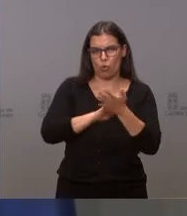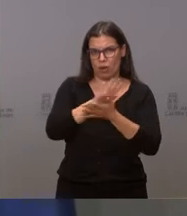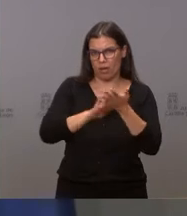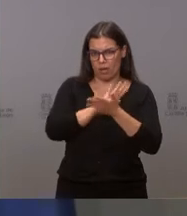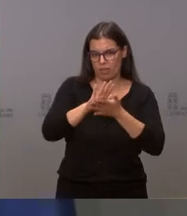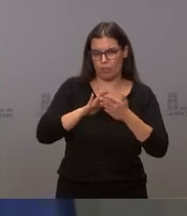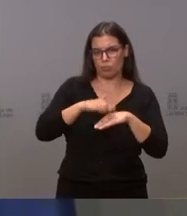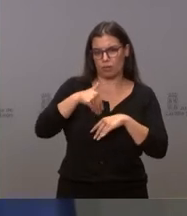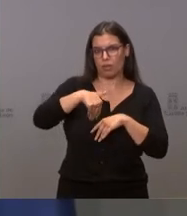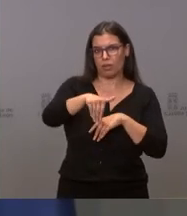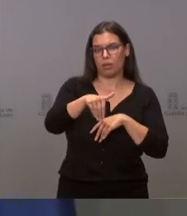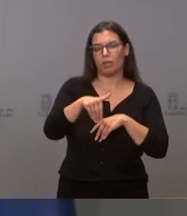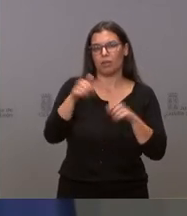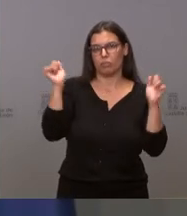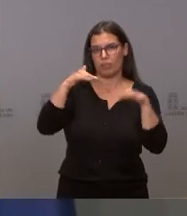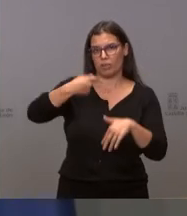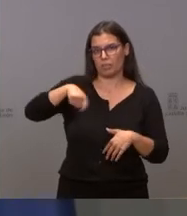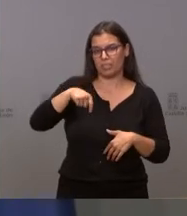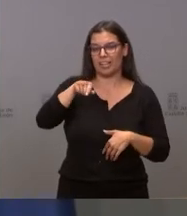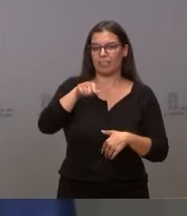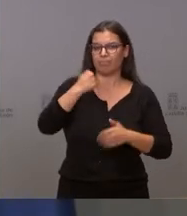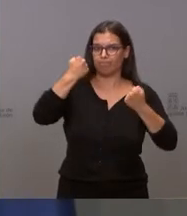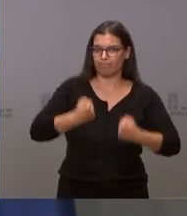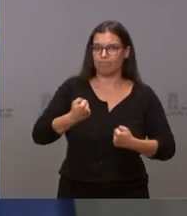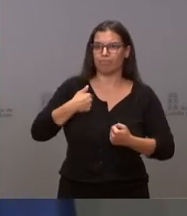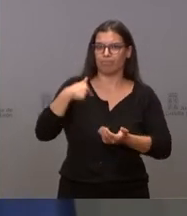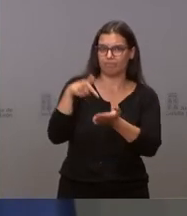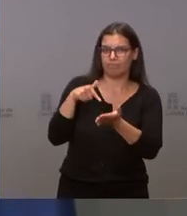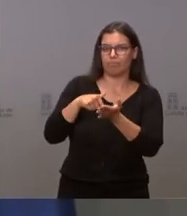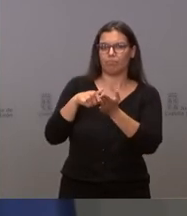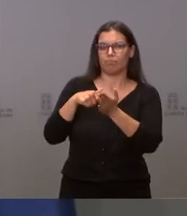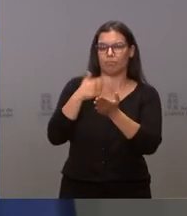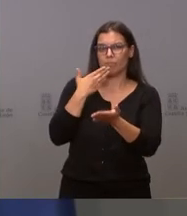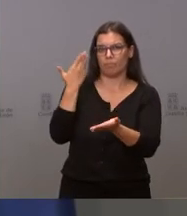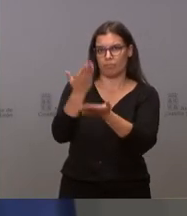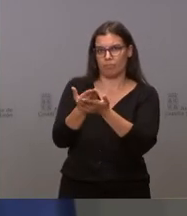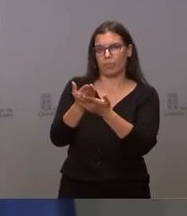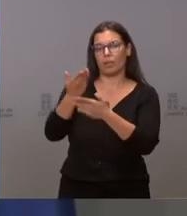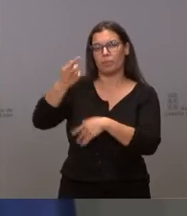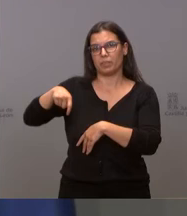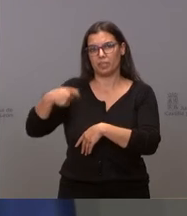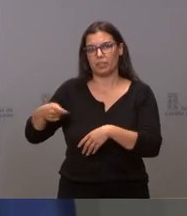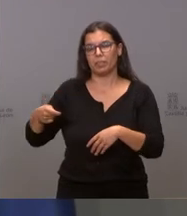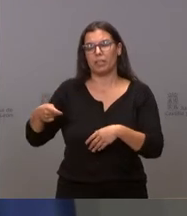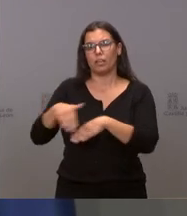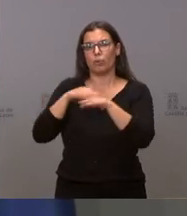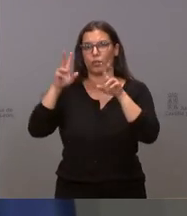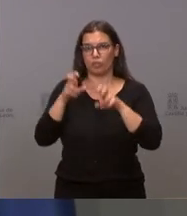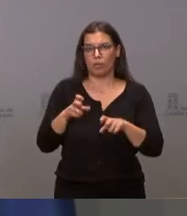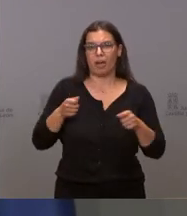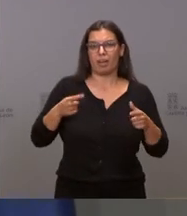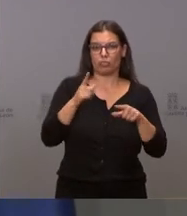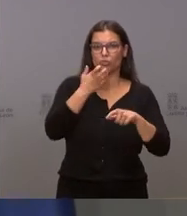y en el que vamos a hacer, a reiterar nuestras demandas al presidente del Gobierno, tanto de la fiscalidad, los costes laborales